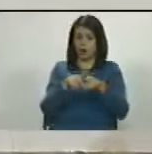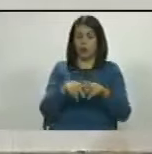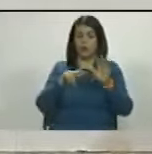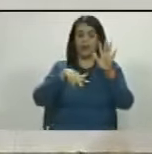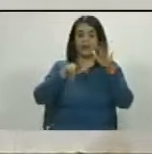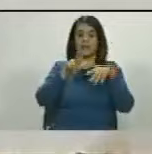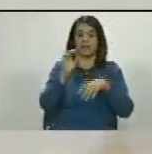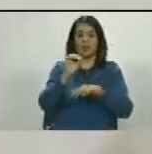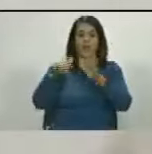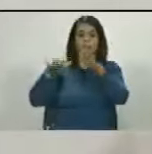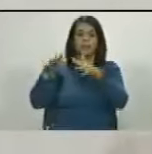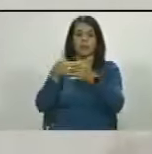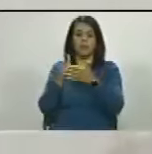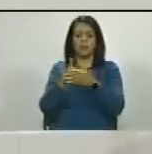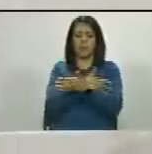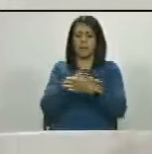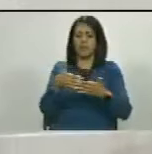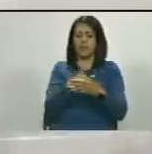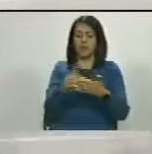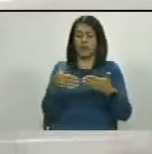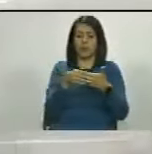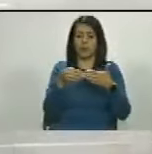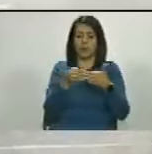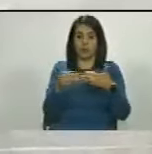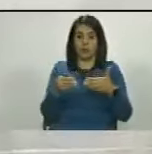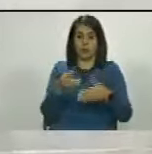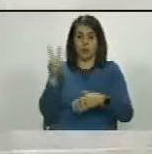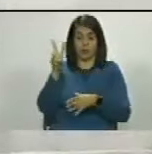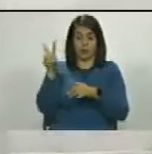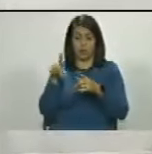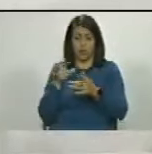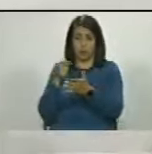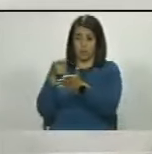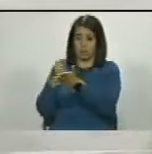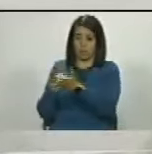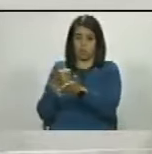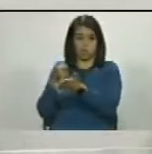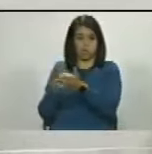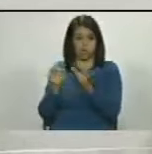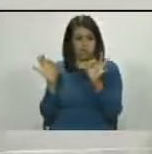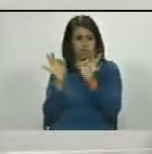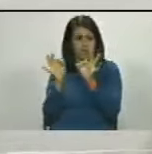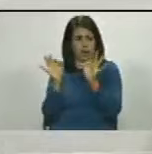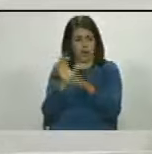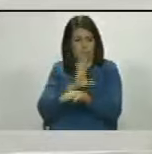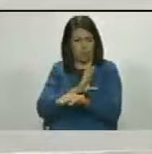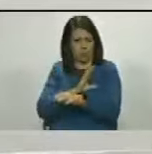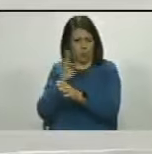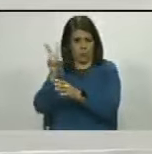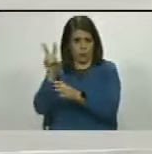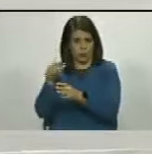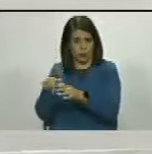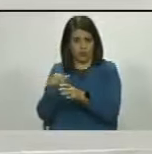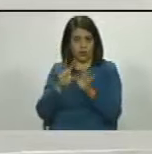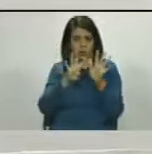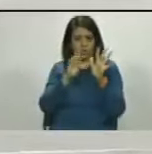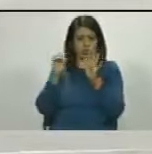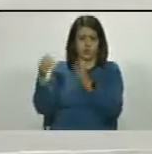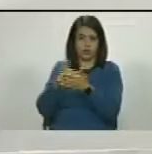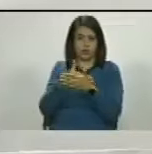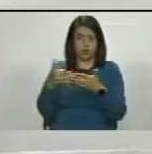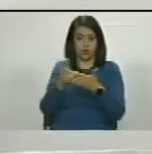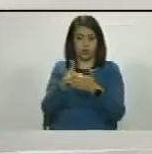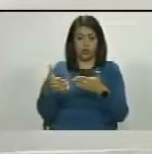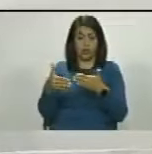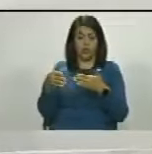13 o 15 mil millones de dólares. Venezuela dejó de percibir nuestra patria, dejó de percibir 900 millones de dólares